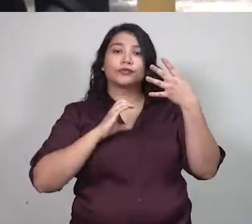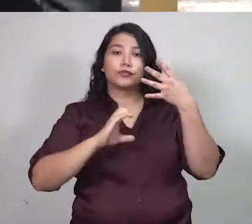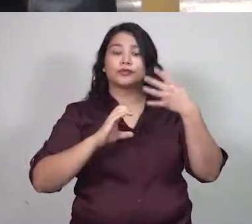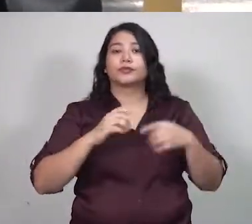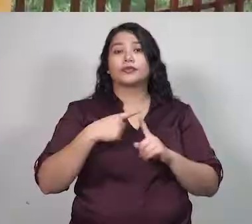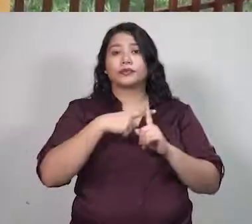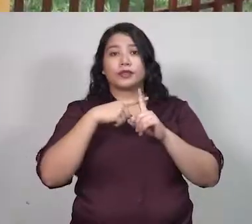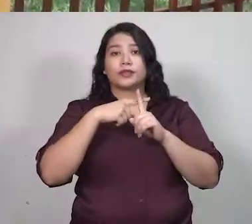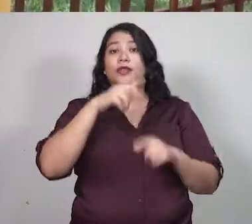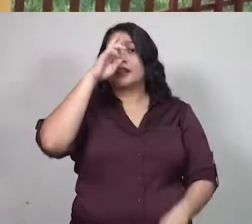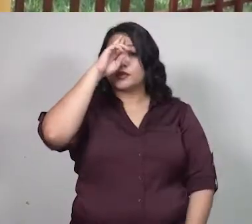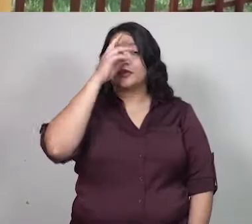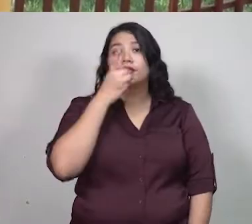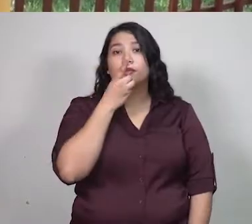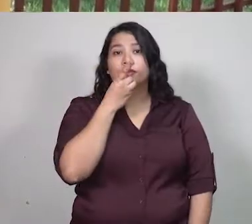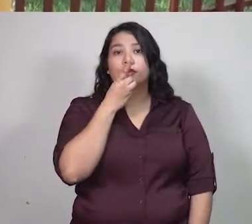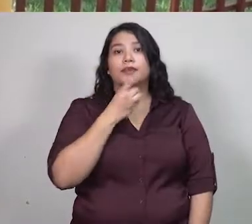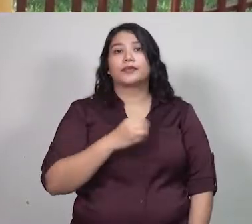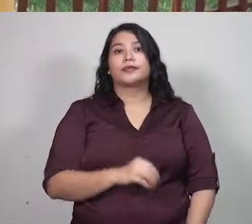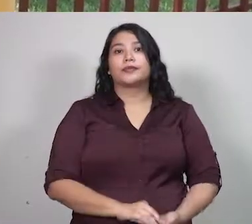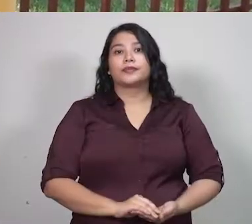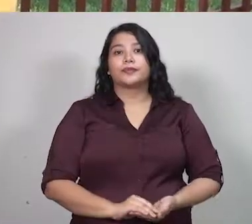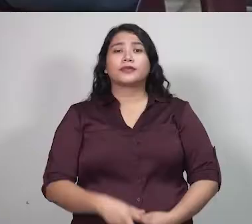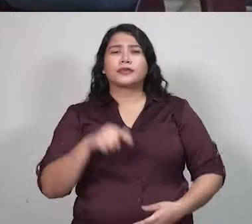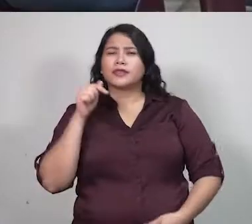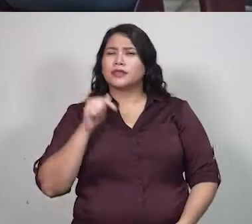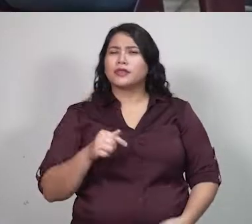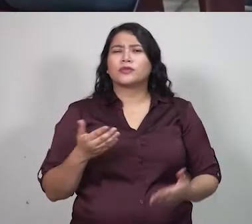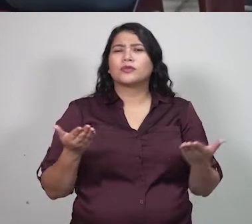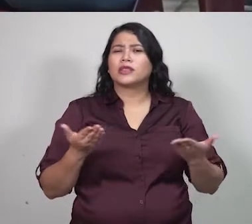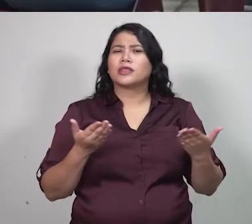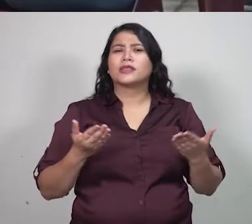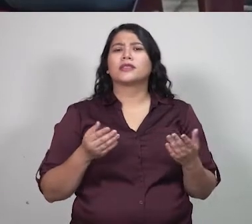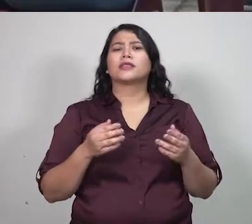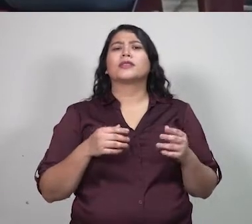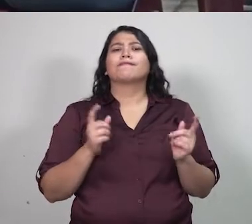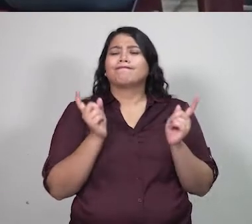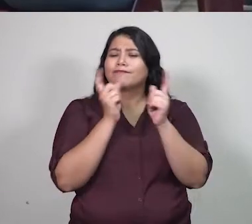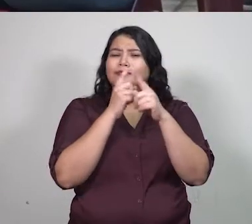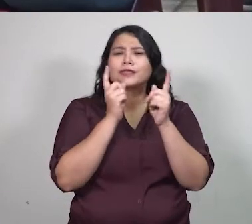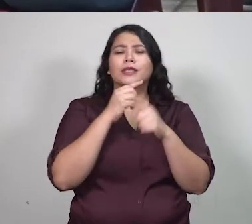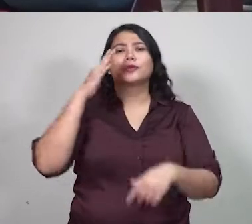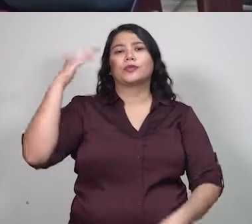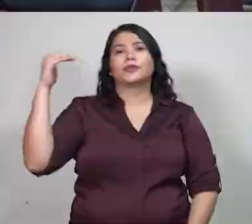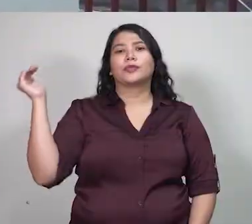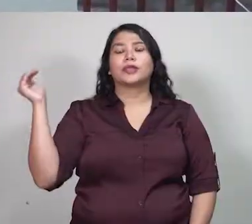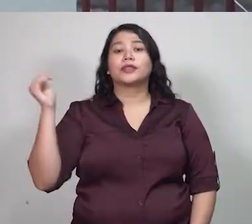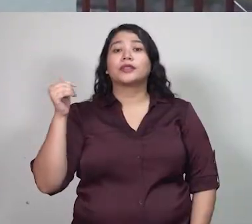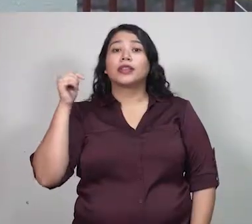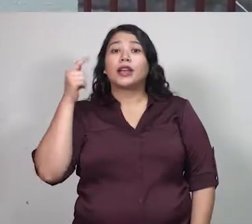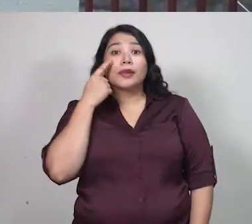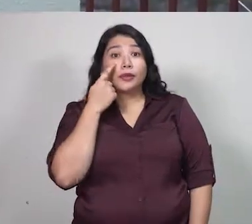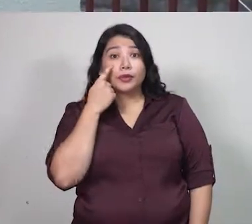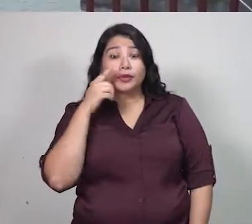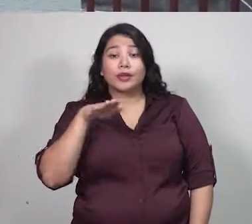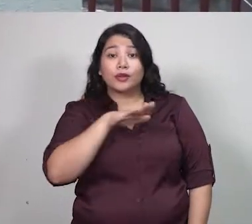Constitucionalista de Abril de la hermana República Dominicana, que impulsó importantes transformaciones en dicha nación. El acto